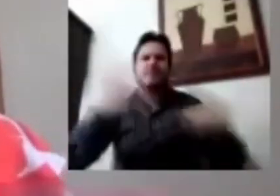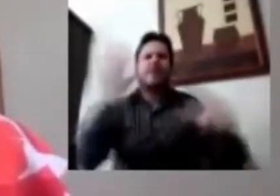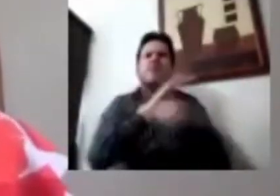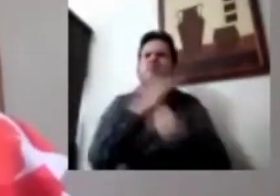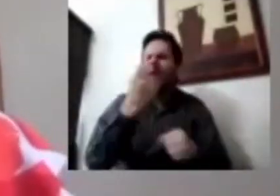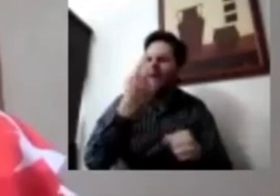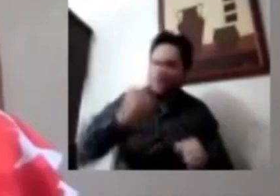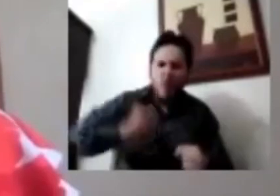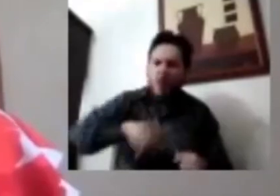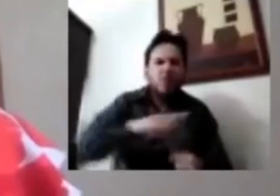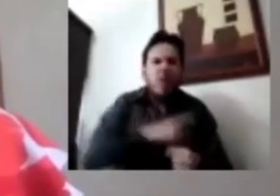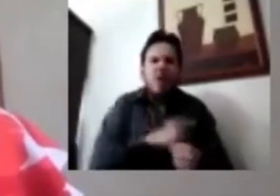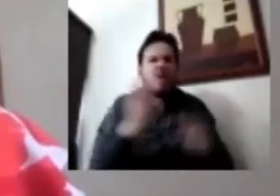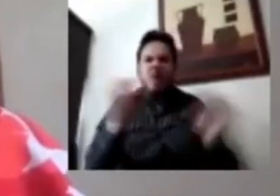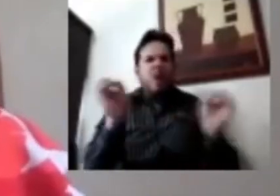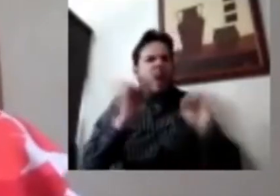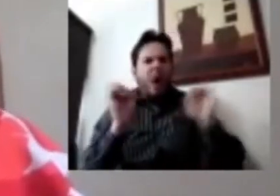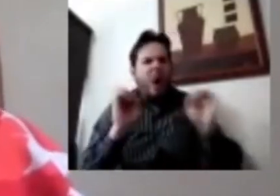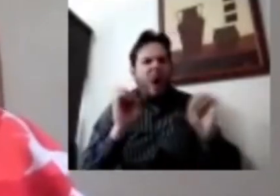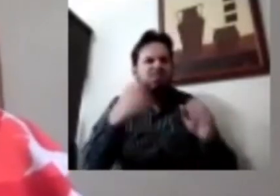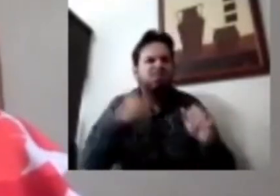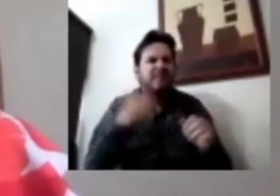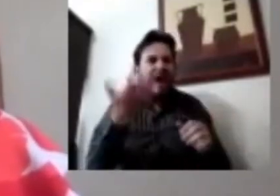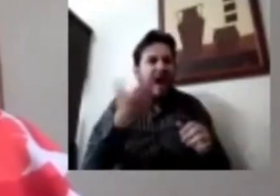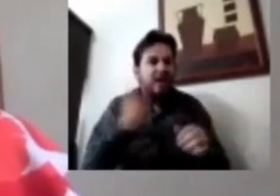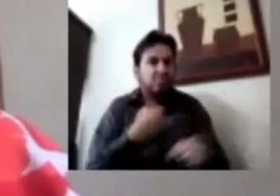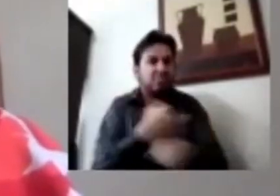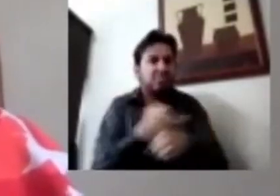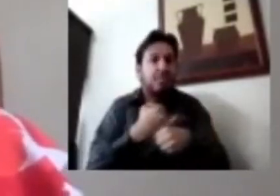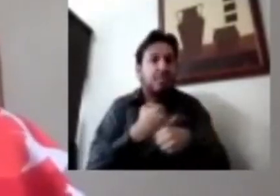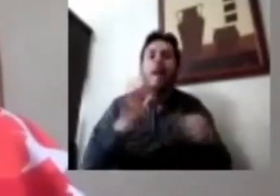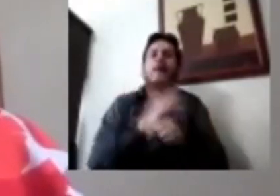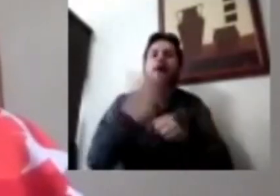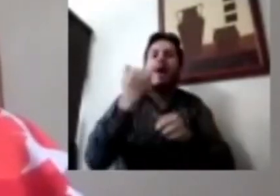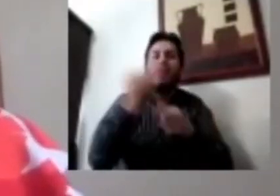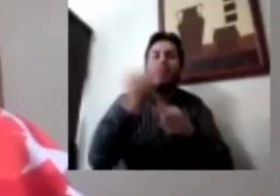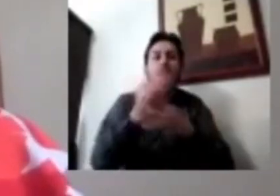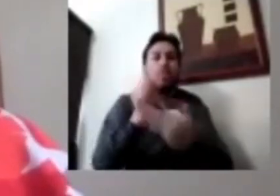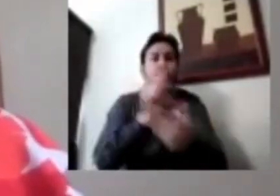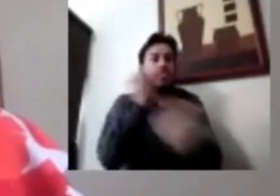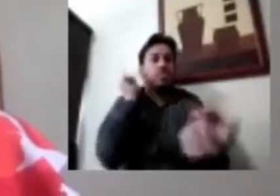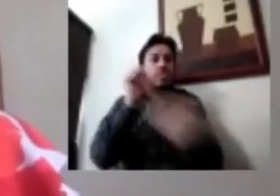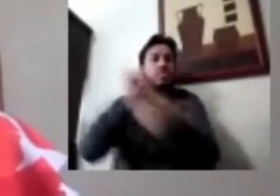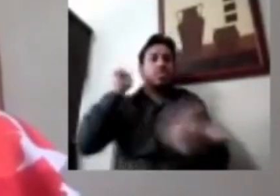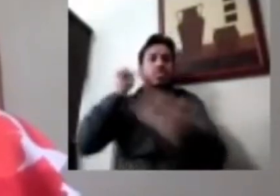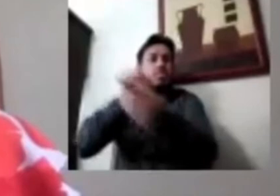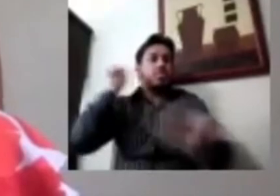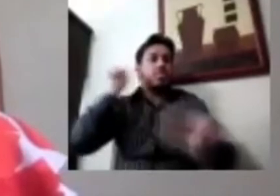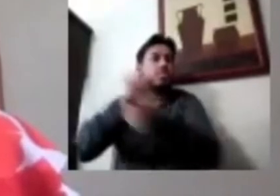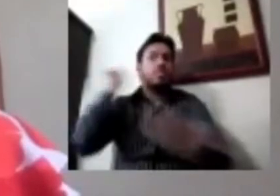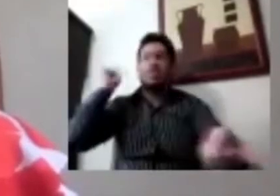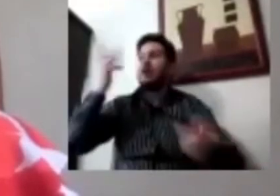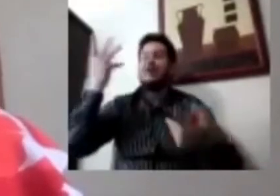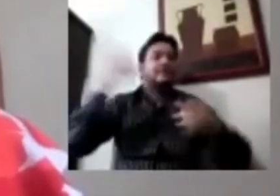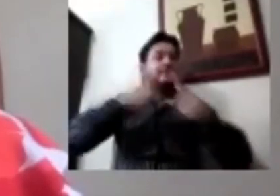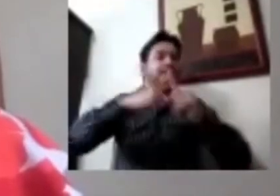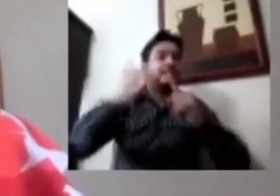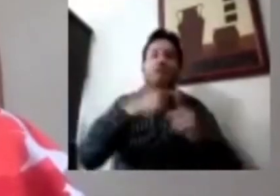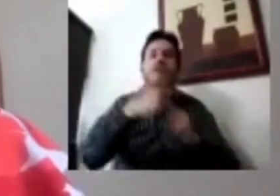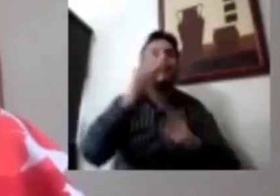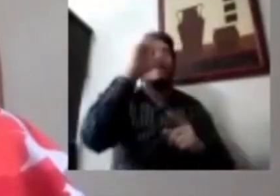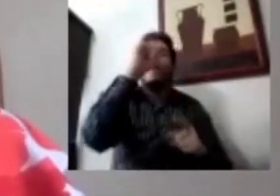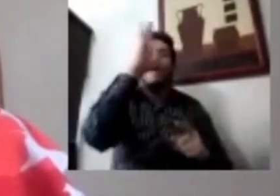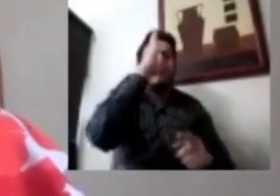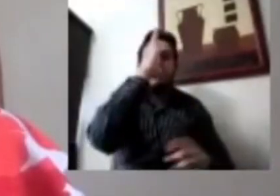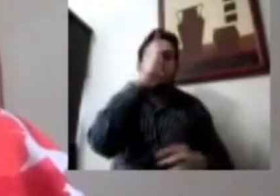encuestólogos, lo hicimos porque estas medidas de distanciamiento social impiden el levantamiento de encuestas cara a cara. Y